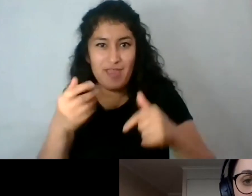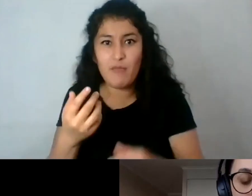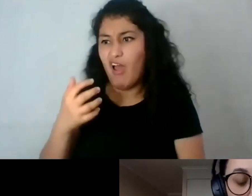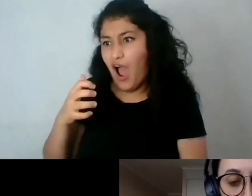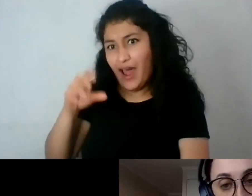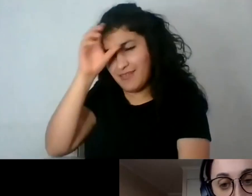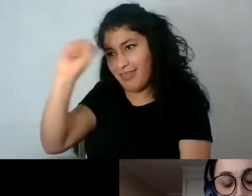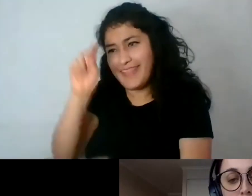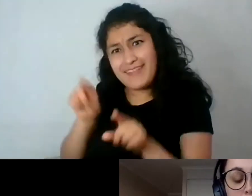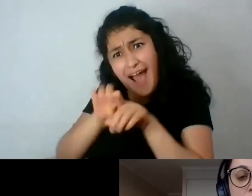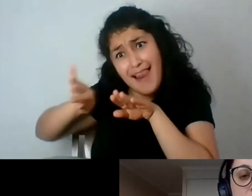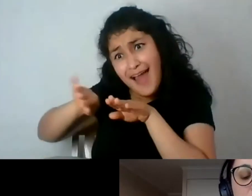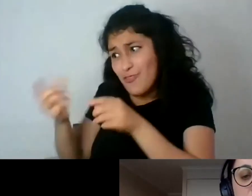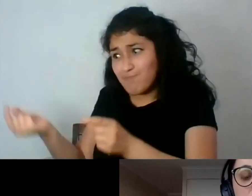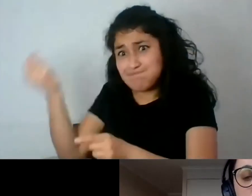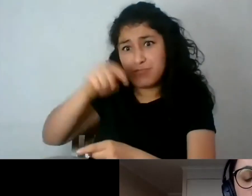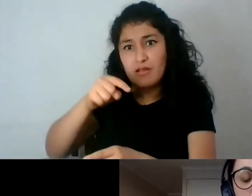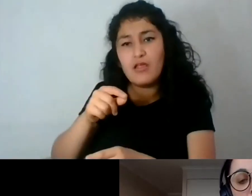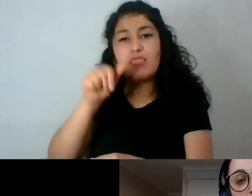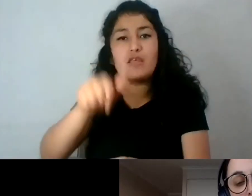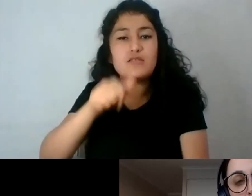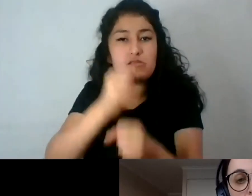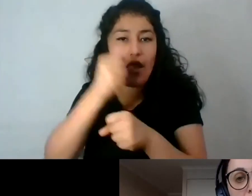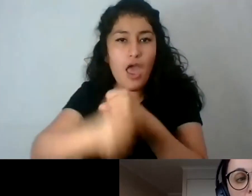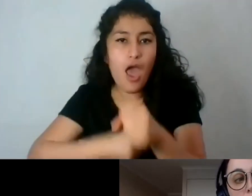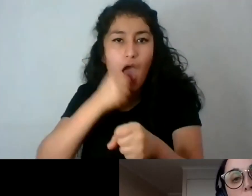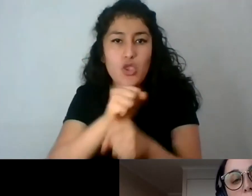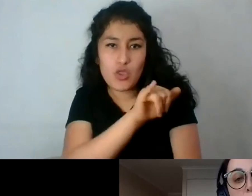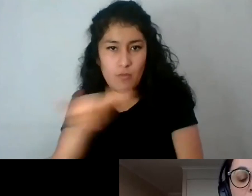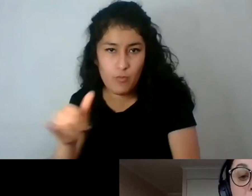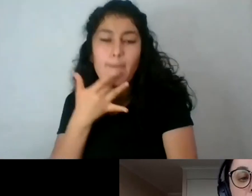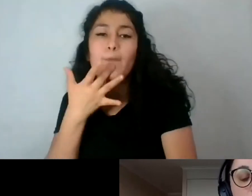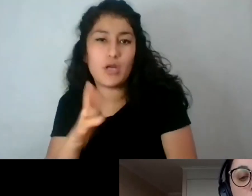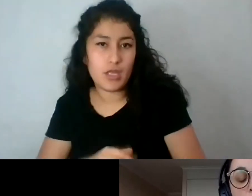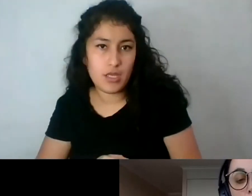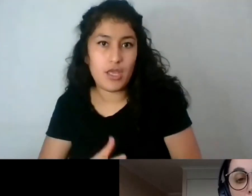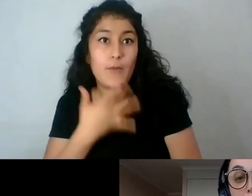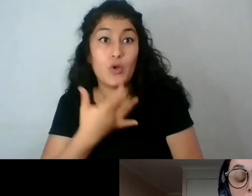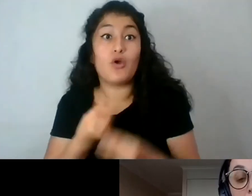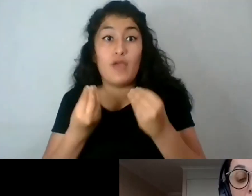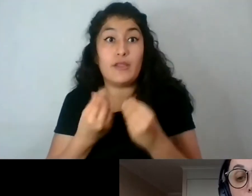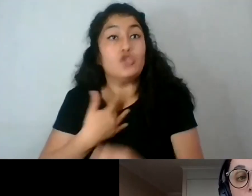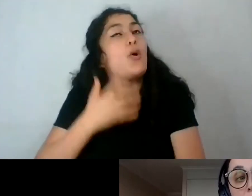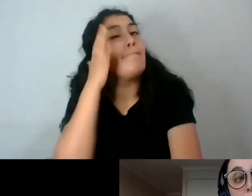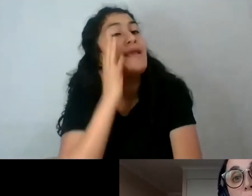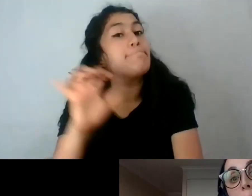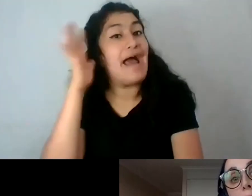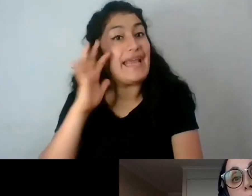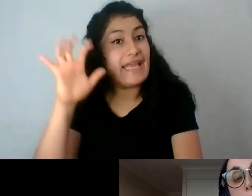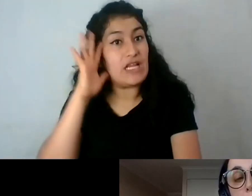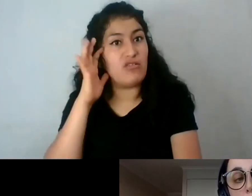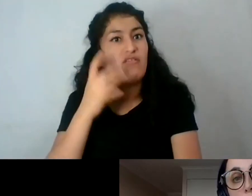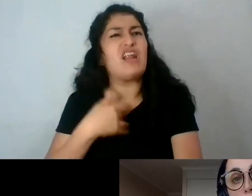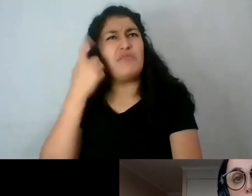diosa, ¿no? Y sin embargo llega el texto 16 años después. ¿Por qué? Bueno, porque incluso me imagino la misma industria decía, ¿no? ¿Quién